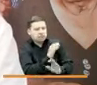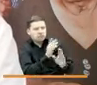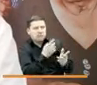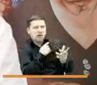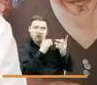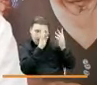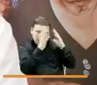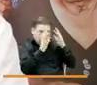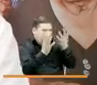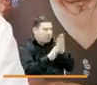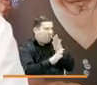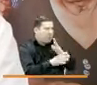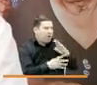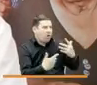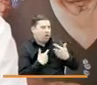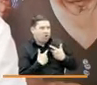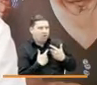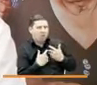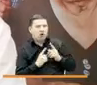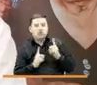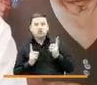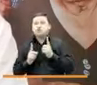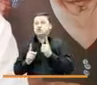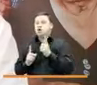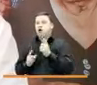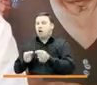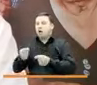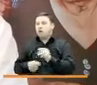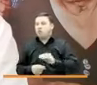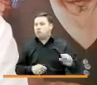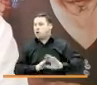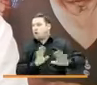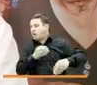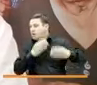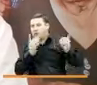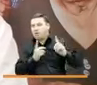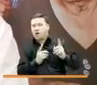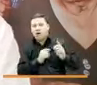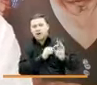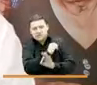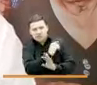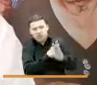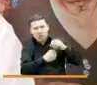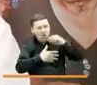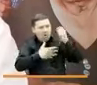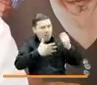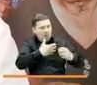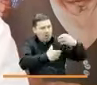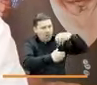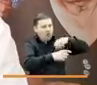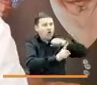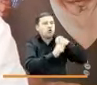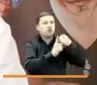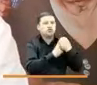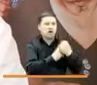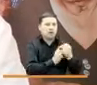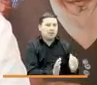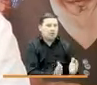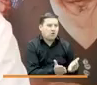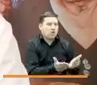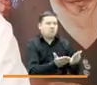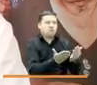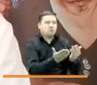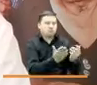no solamente es una reparación administrativa como tal sino que también nuestro tejido social se ha recuperado